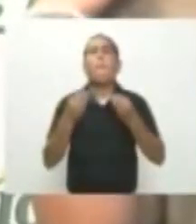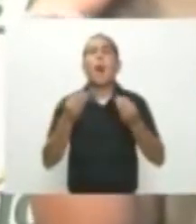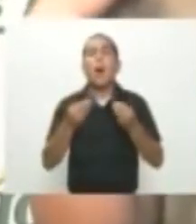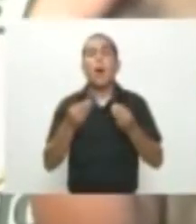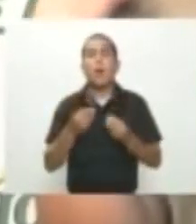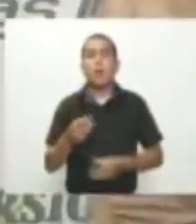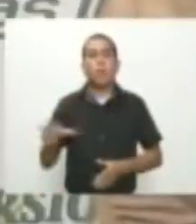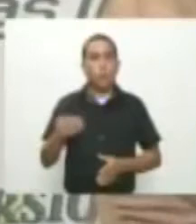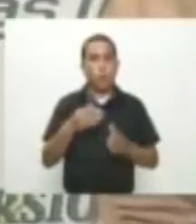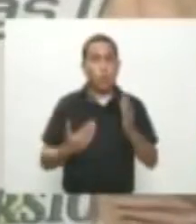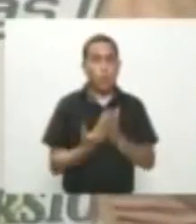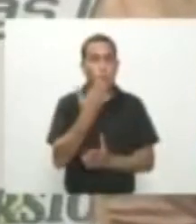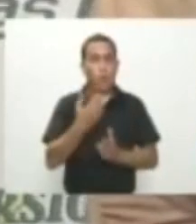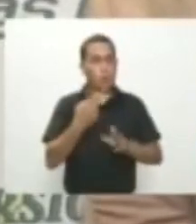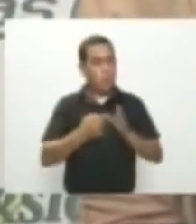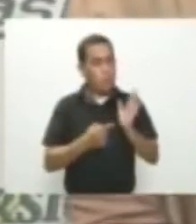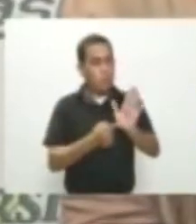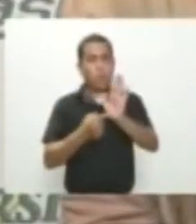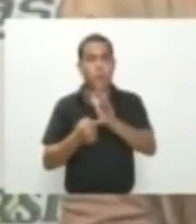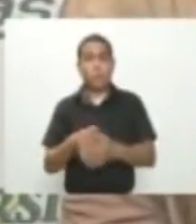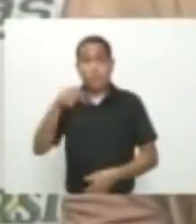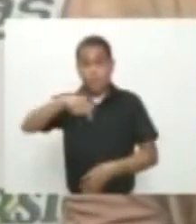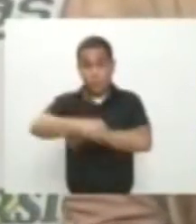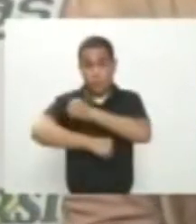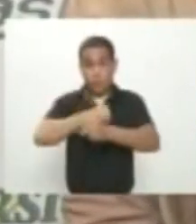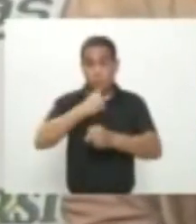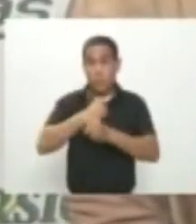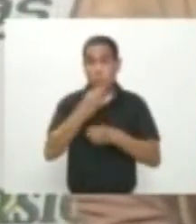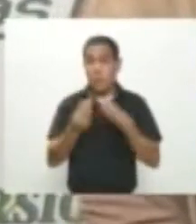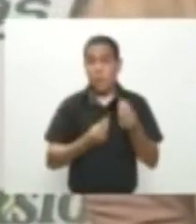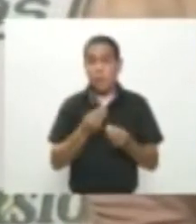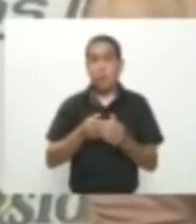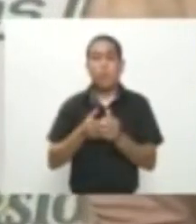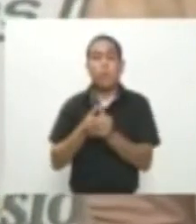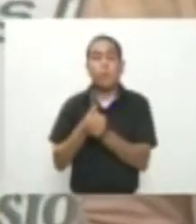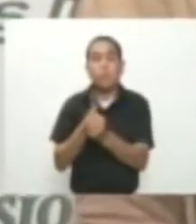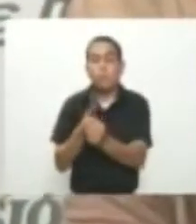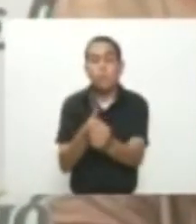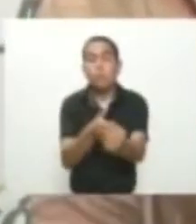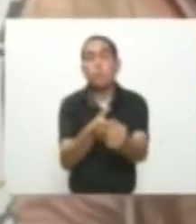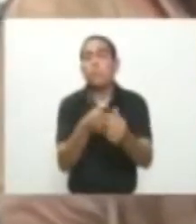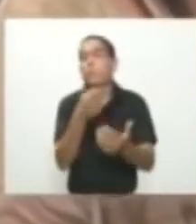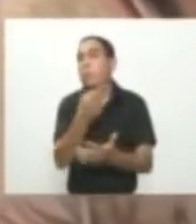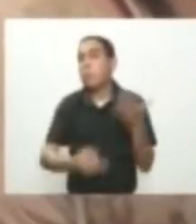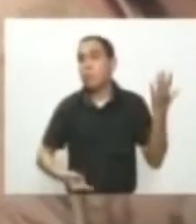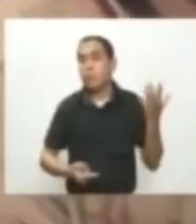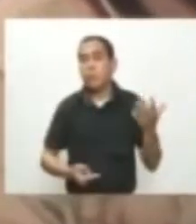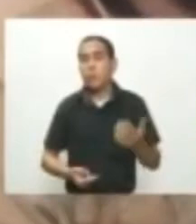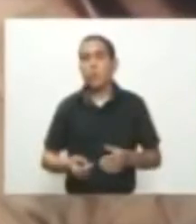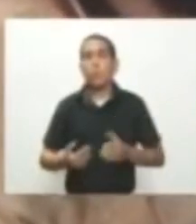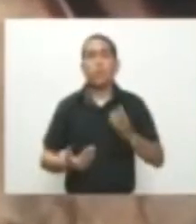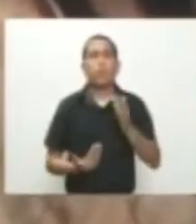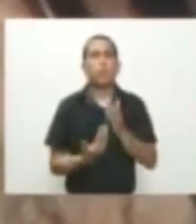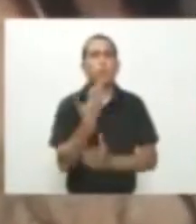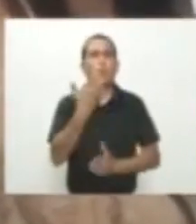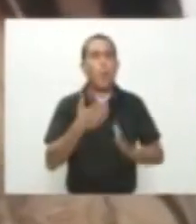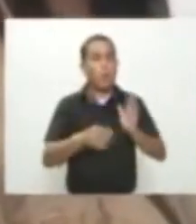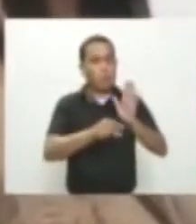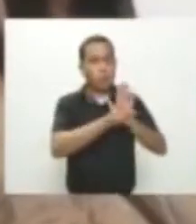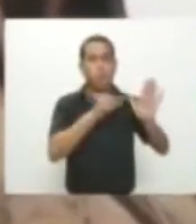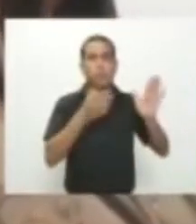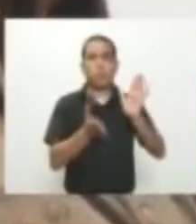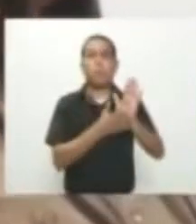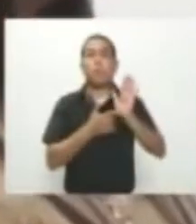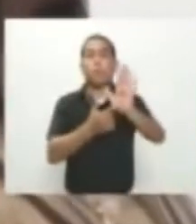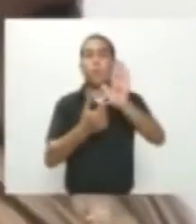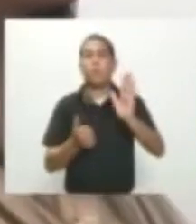Potencializar Sus marcas Este año Lo que queremos Es orientarlo A el tema Del marketing Como marca personal